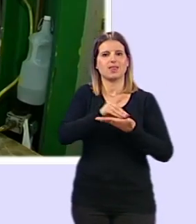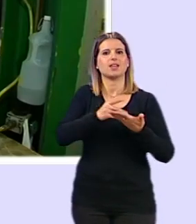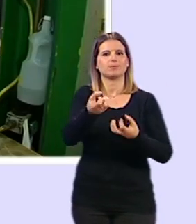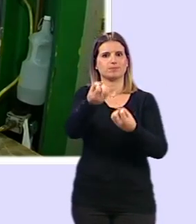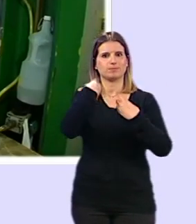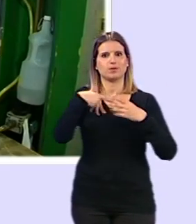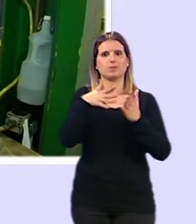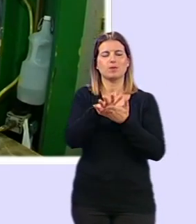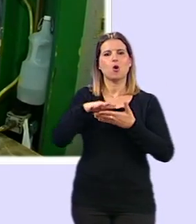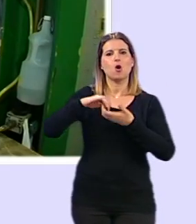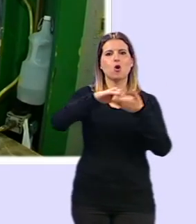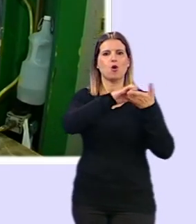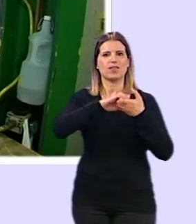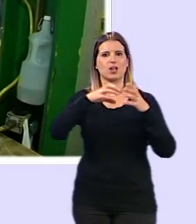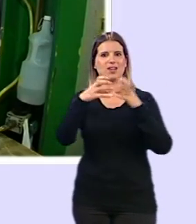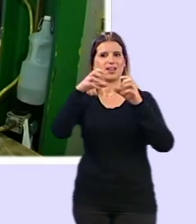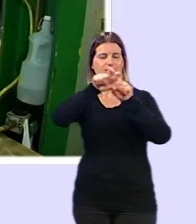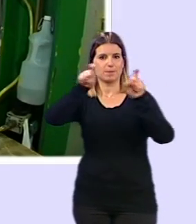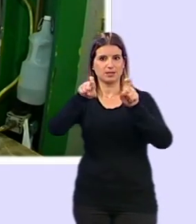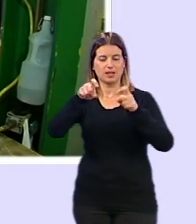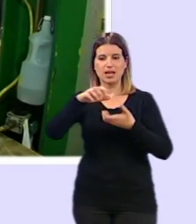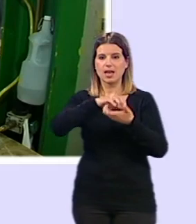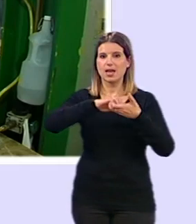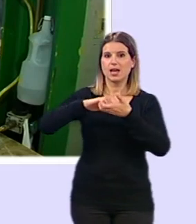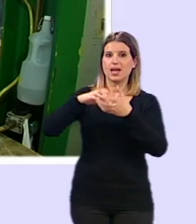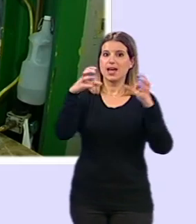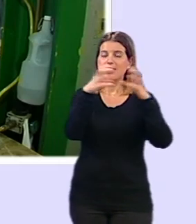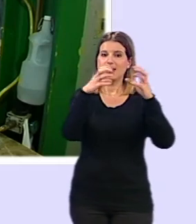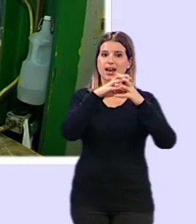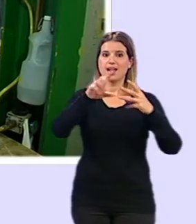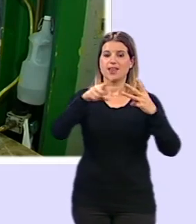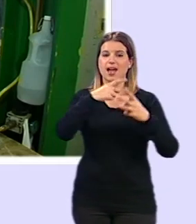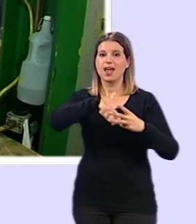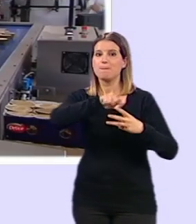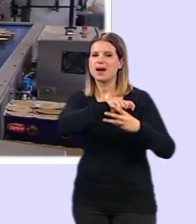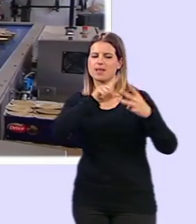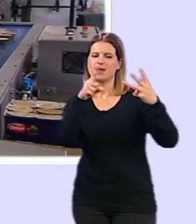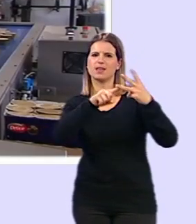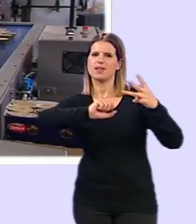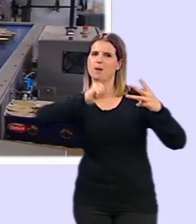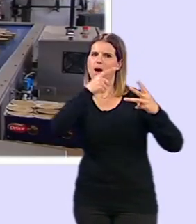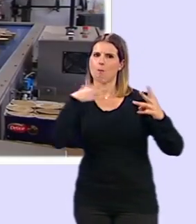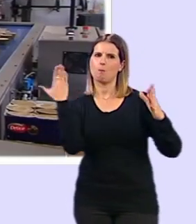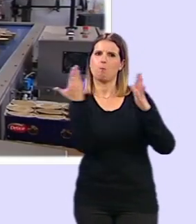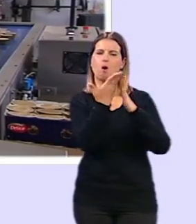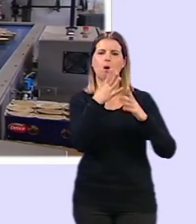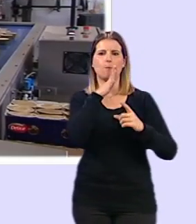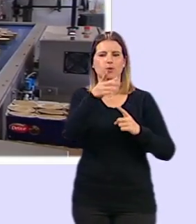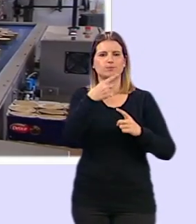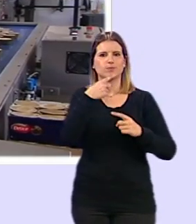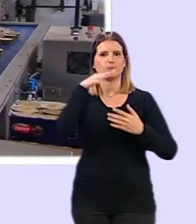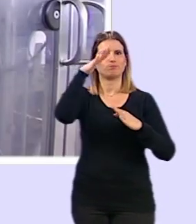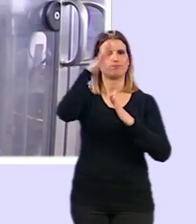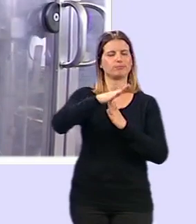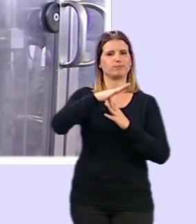la Confederación Granadina de Empresarios. Granada es la tercera provincia española más perjudicada por la paralización de la actividad durante las dos